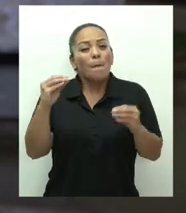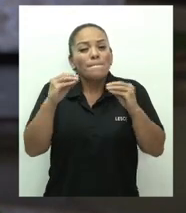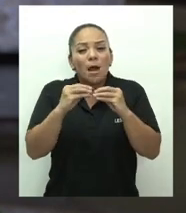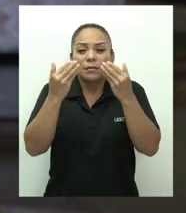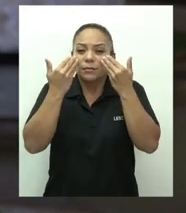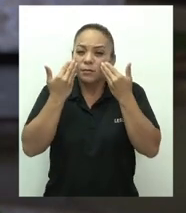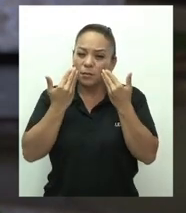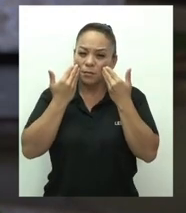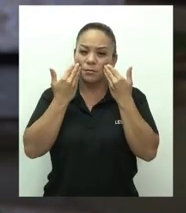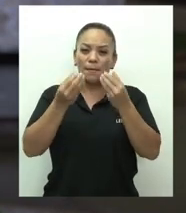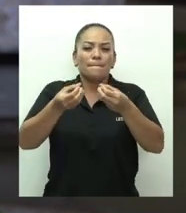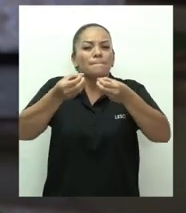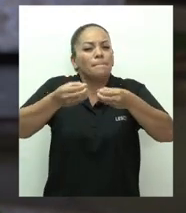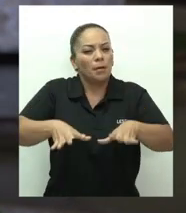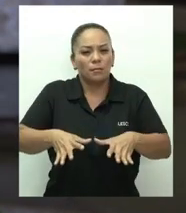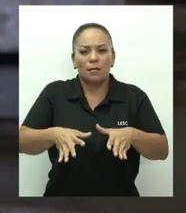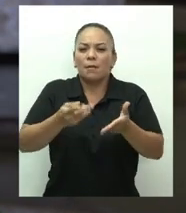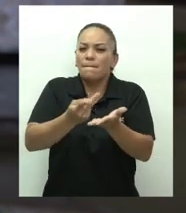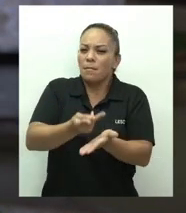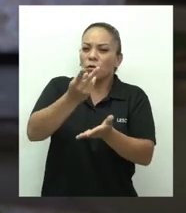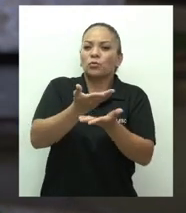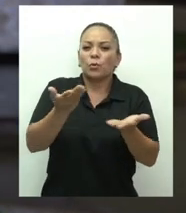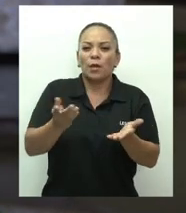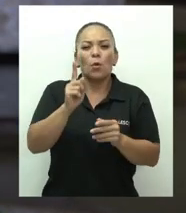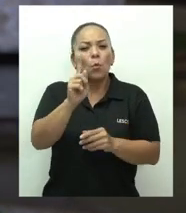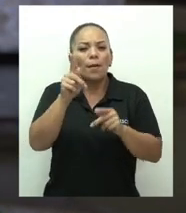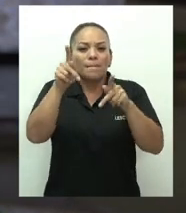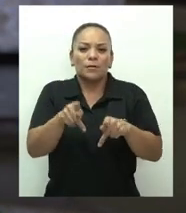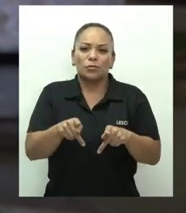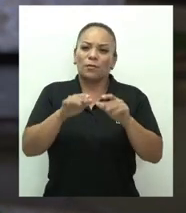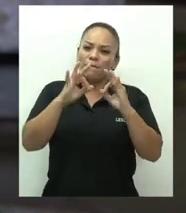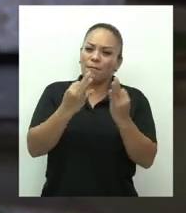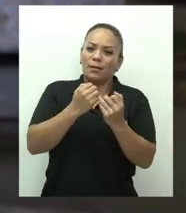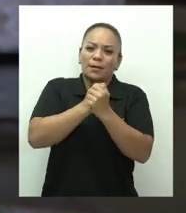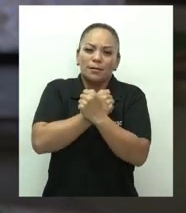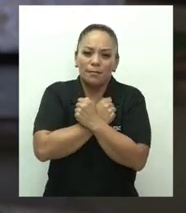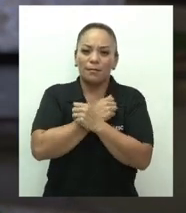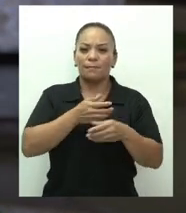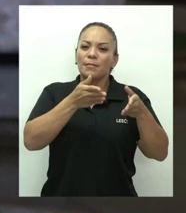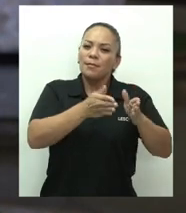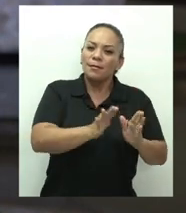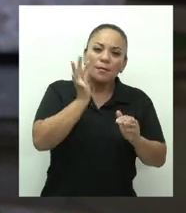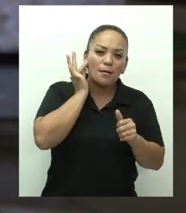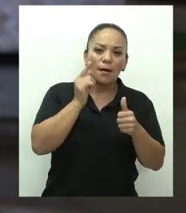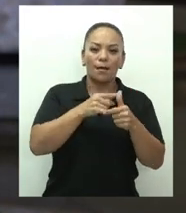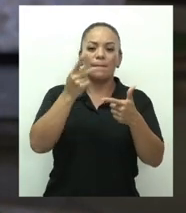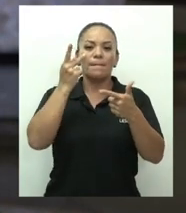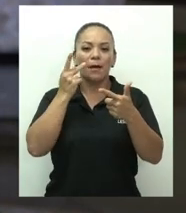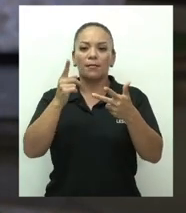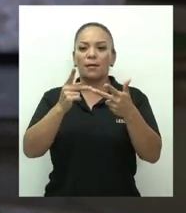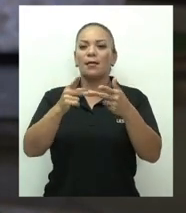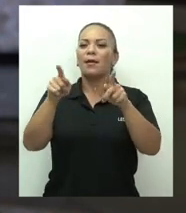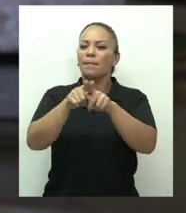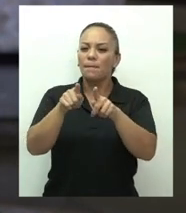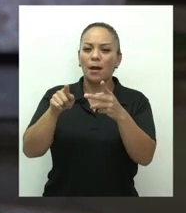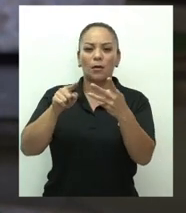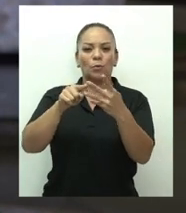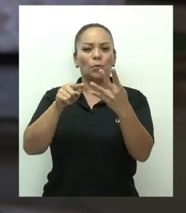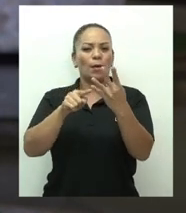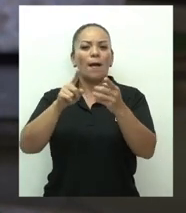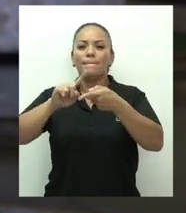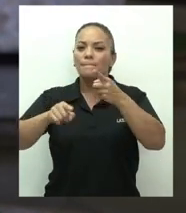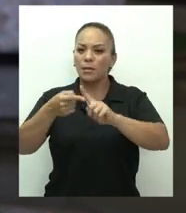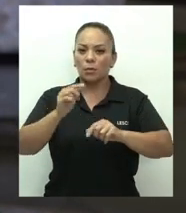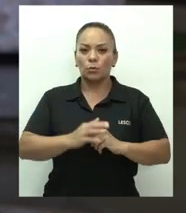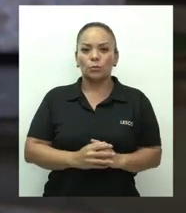de lo más valioso que tenemos. Un ser querido, una hija, un padre, un hermano, una amiga. Como